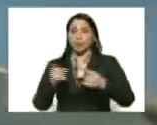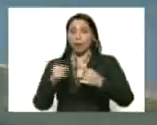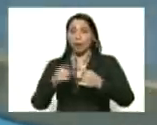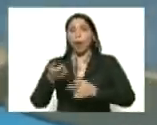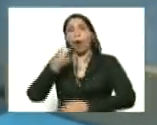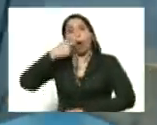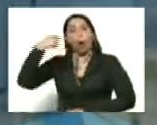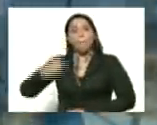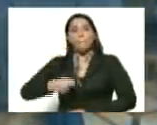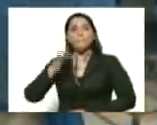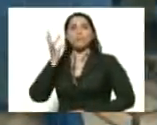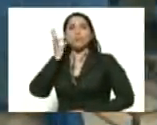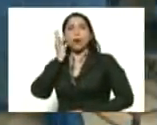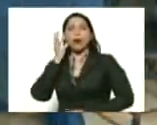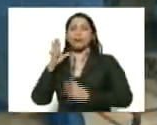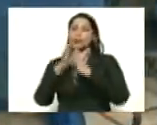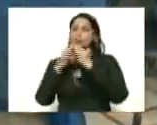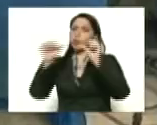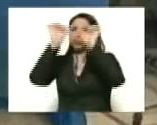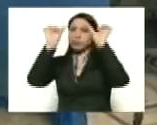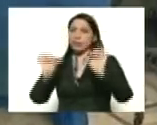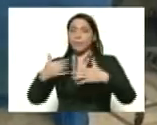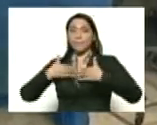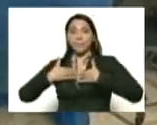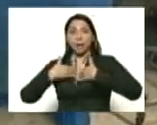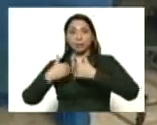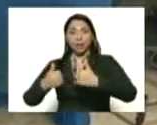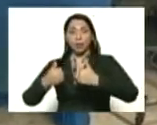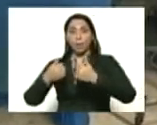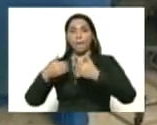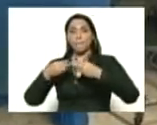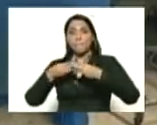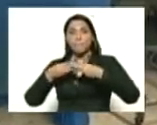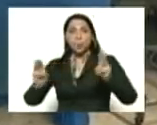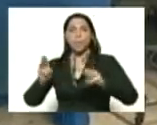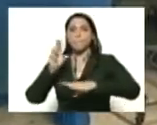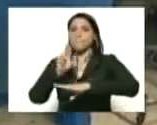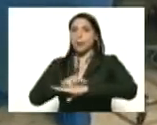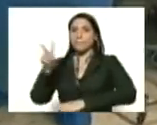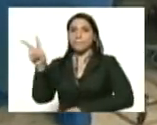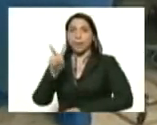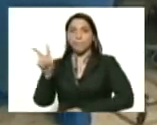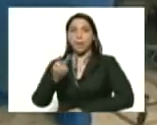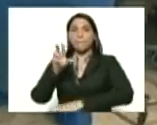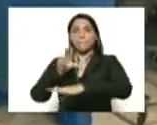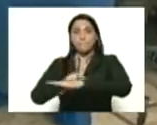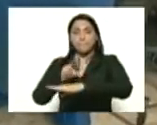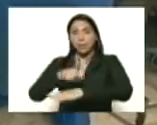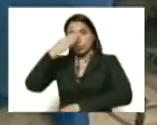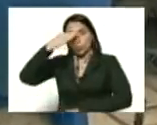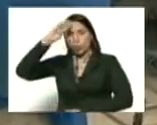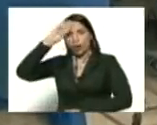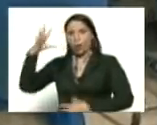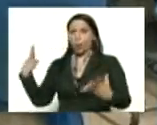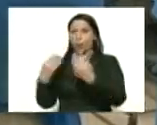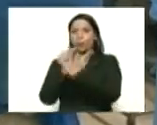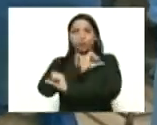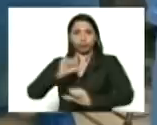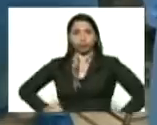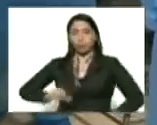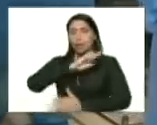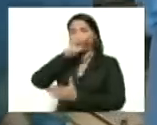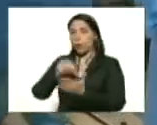y mujeres de todo el sistema de salud público médicos venezolanos médicos cubanos que junto a la Fuerza Armada Nacional